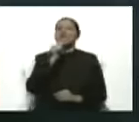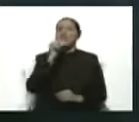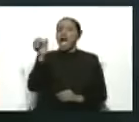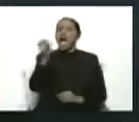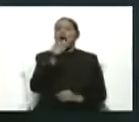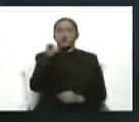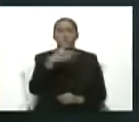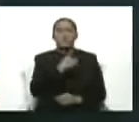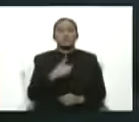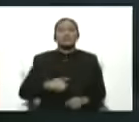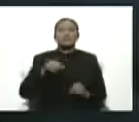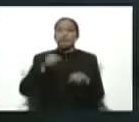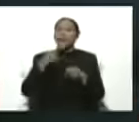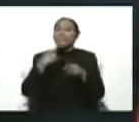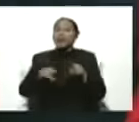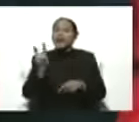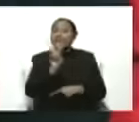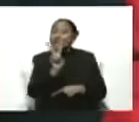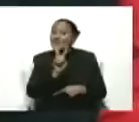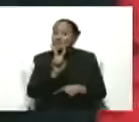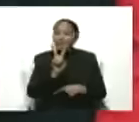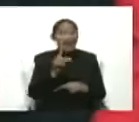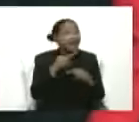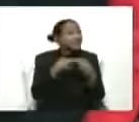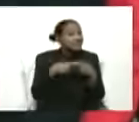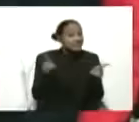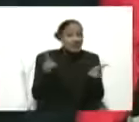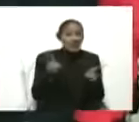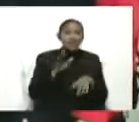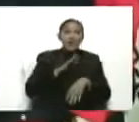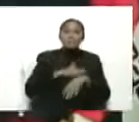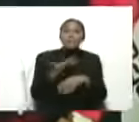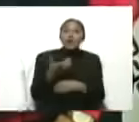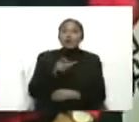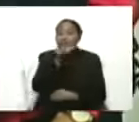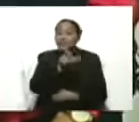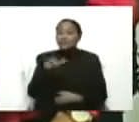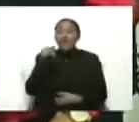21 millón 392 mil